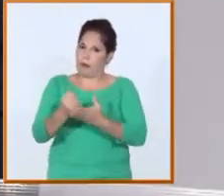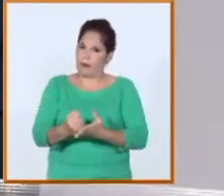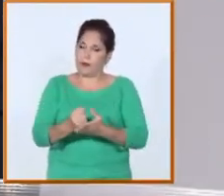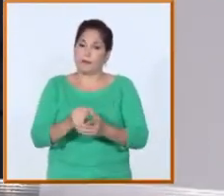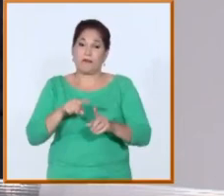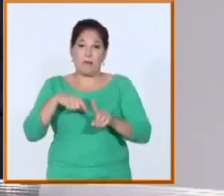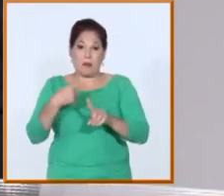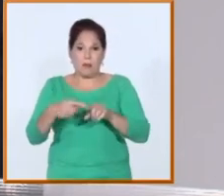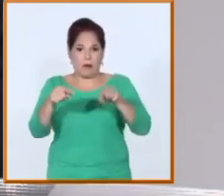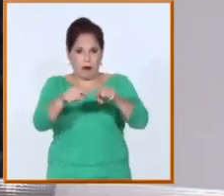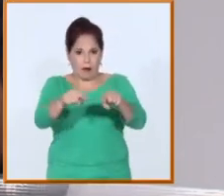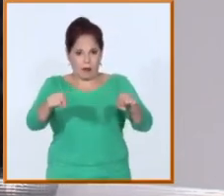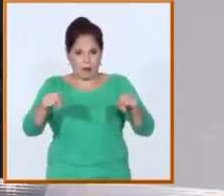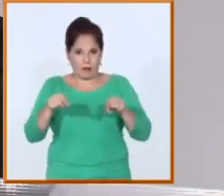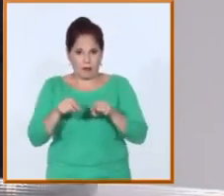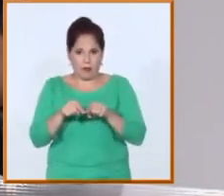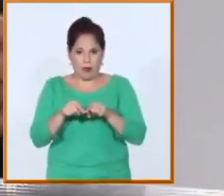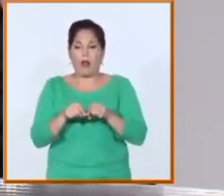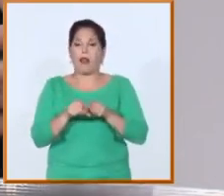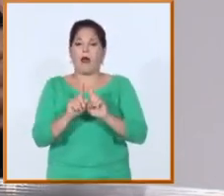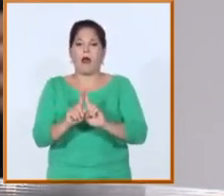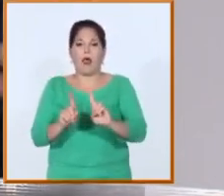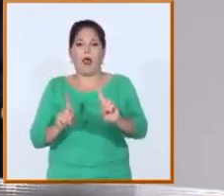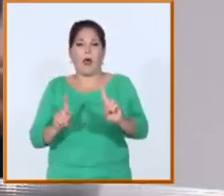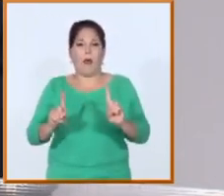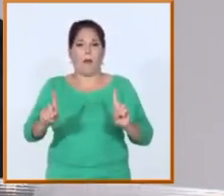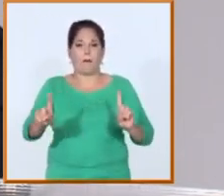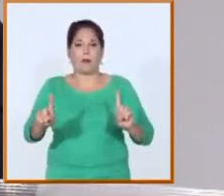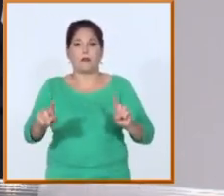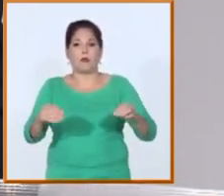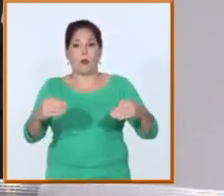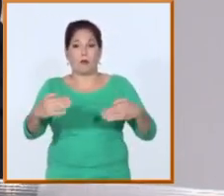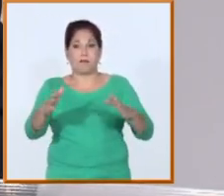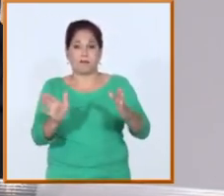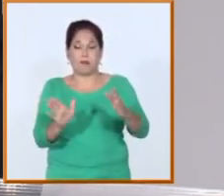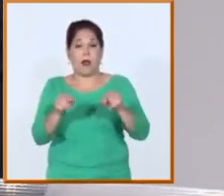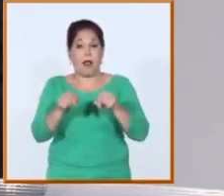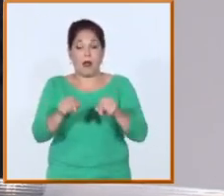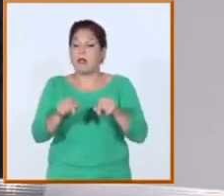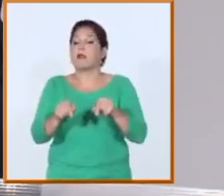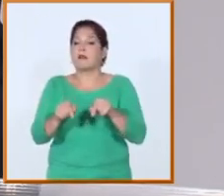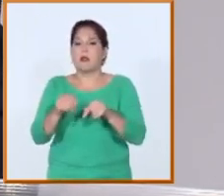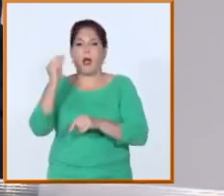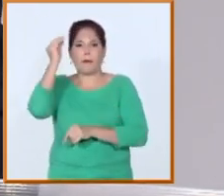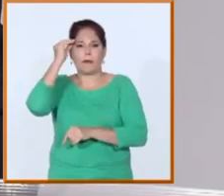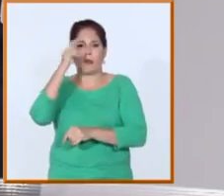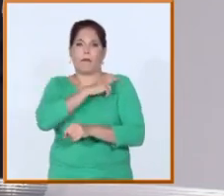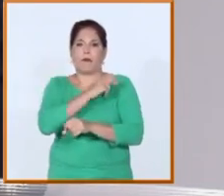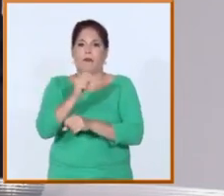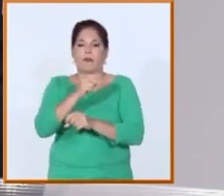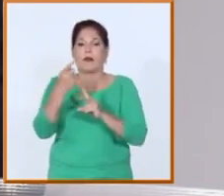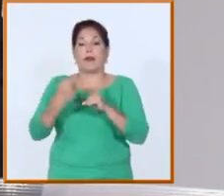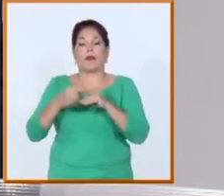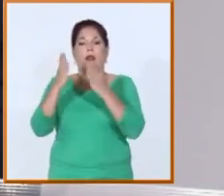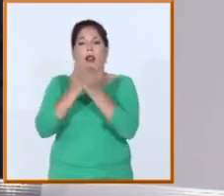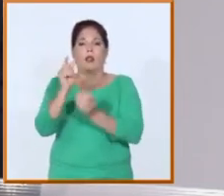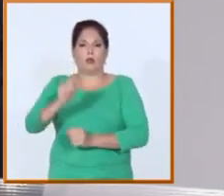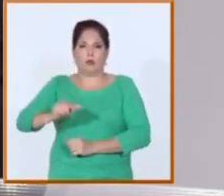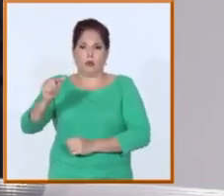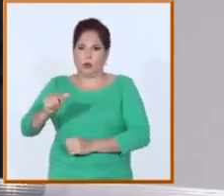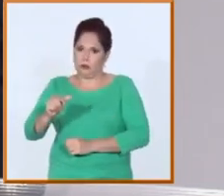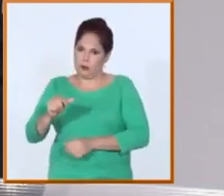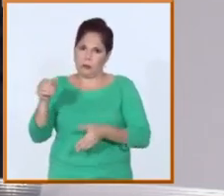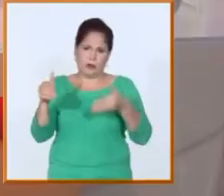enfermedad, en respuesta a ella y para mantener el desarrollo del país que requirió de la participación intensiva